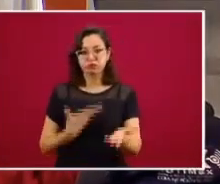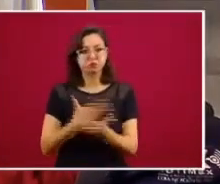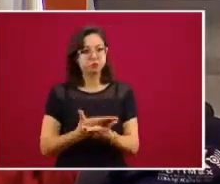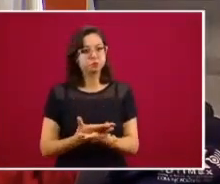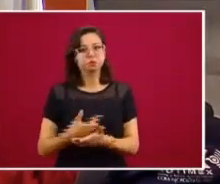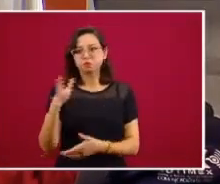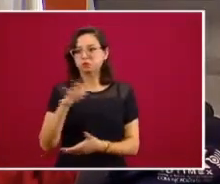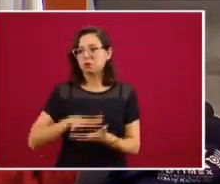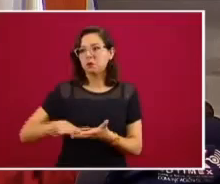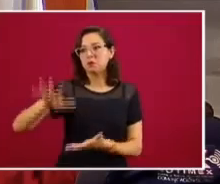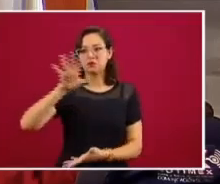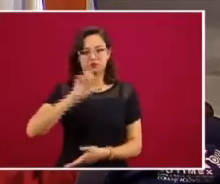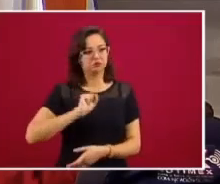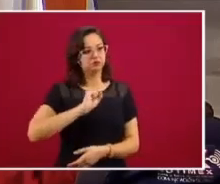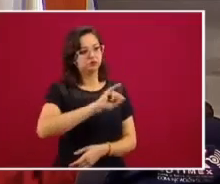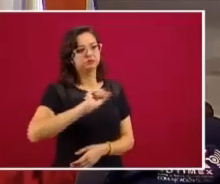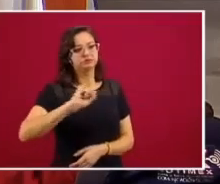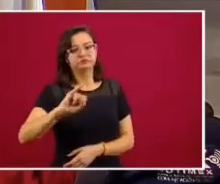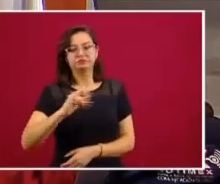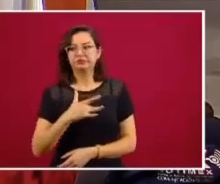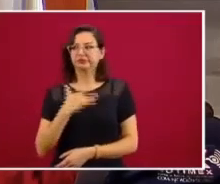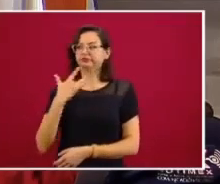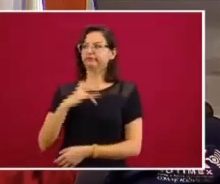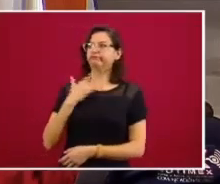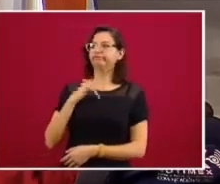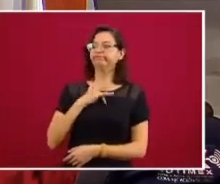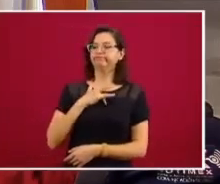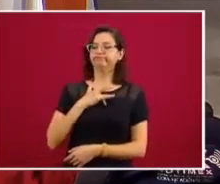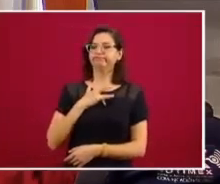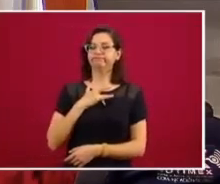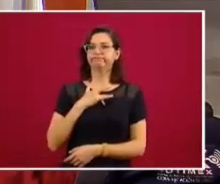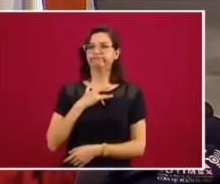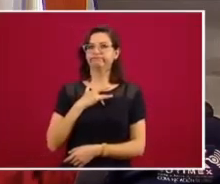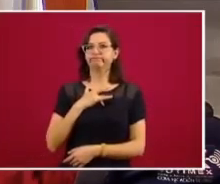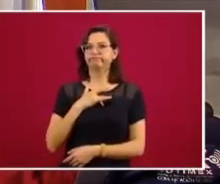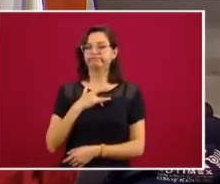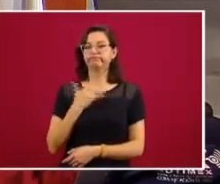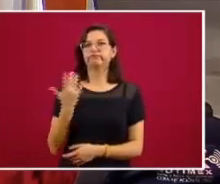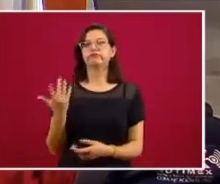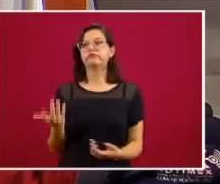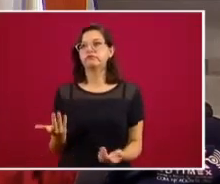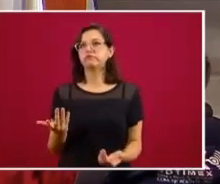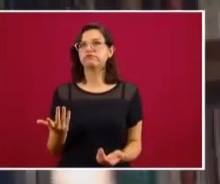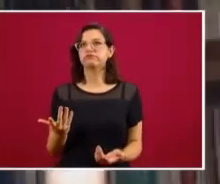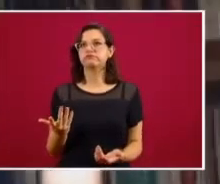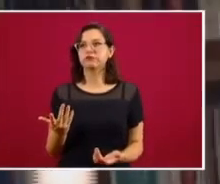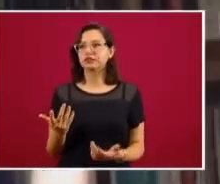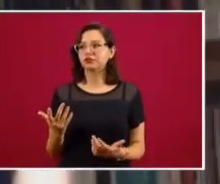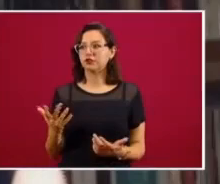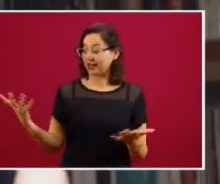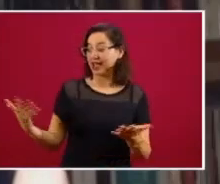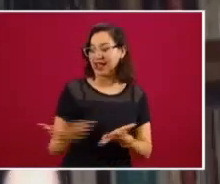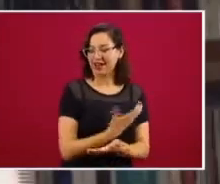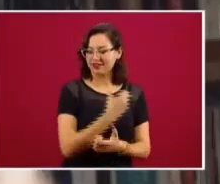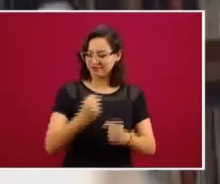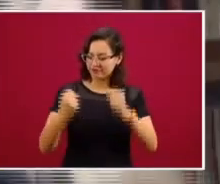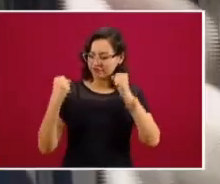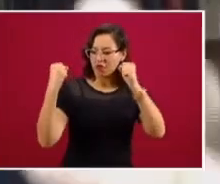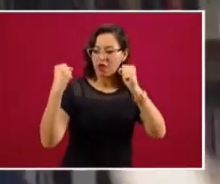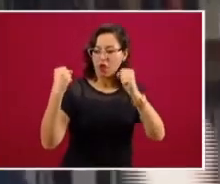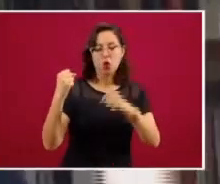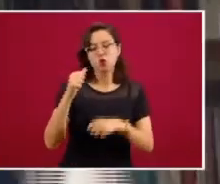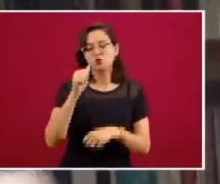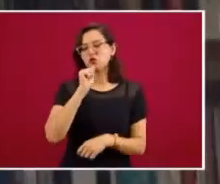la verdad es que ahora sí estoy, digamos, no de ninguna manera triunfalista, pero sí veo el